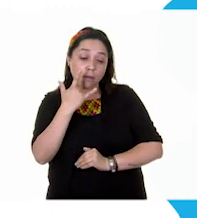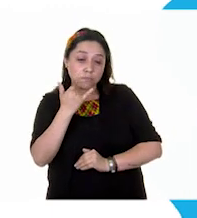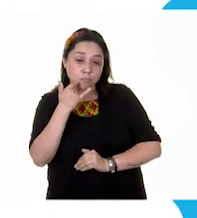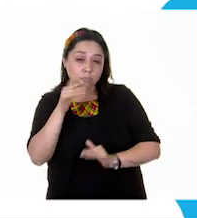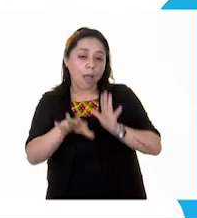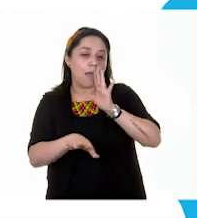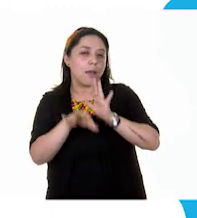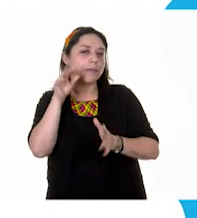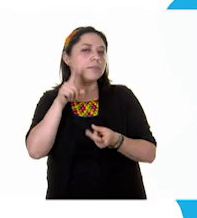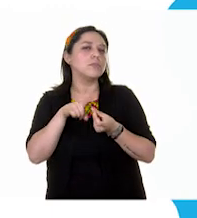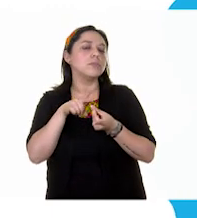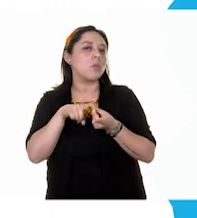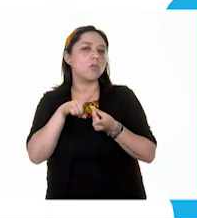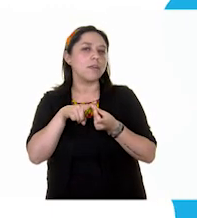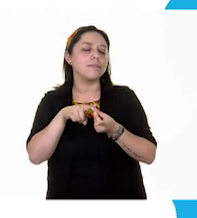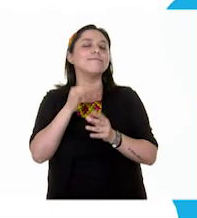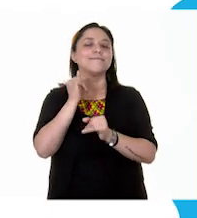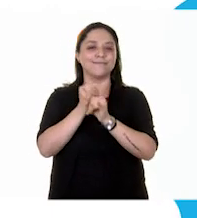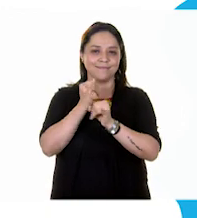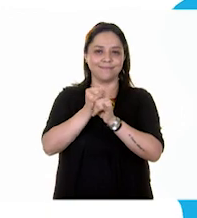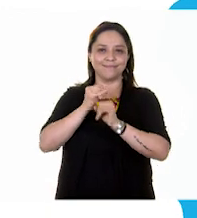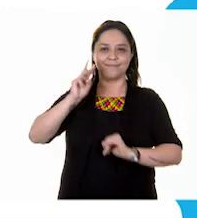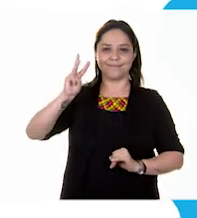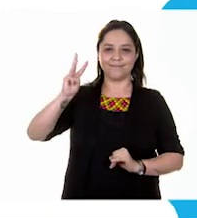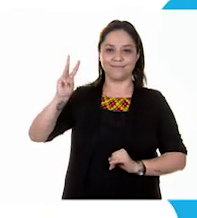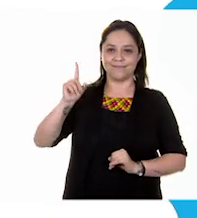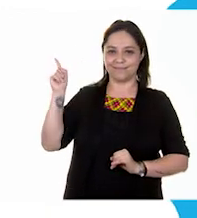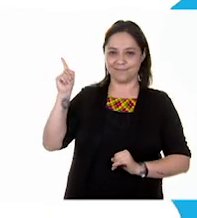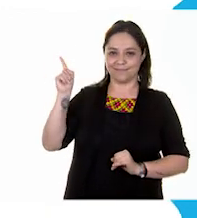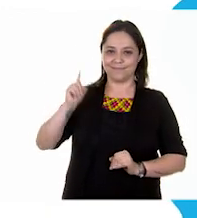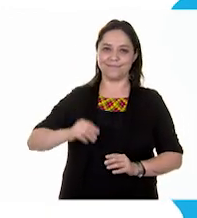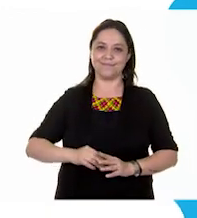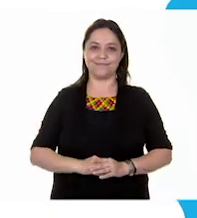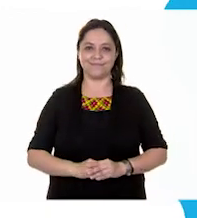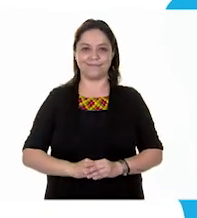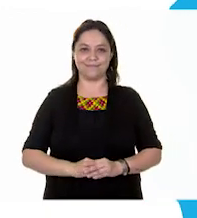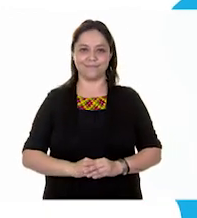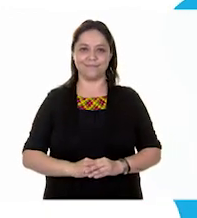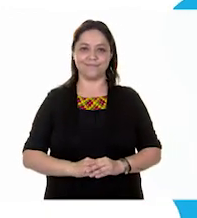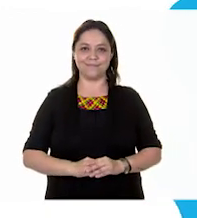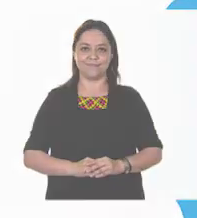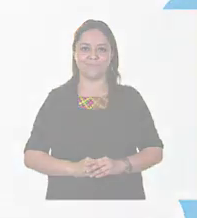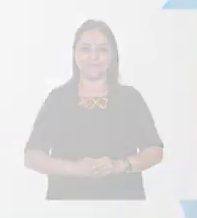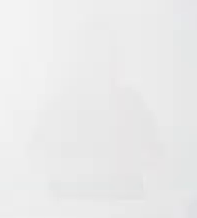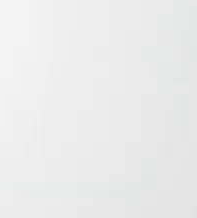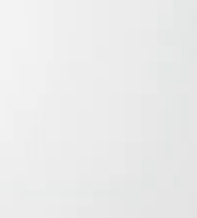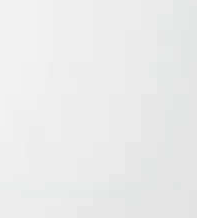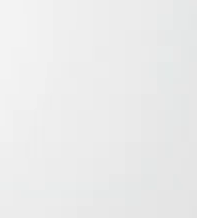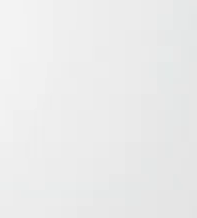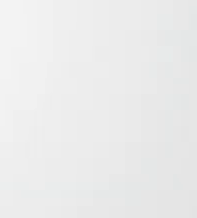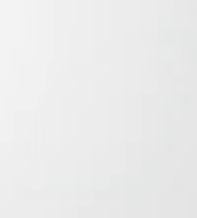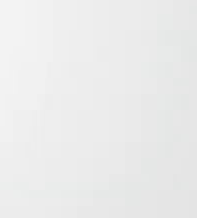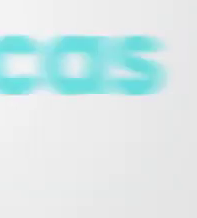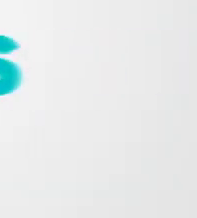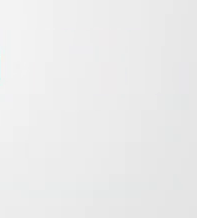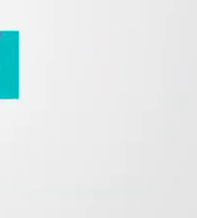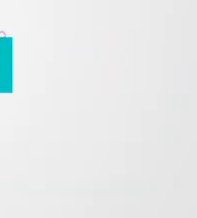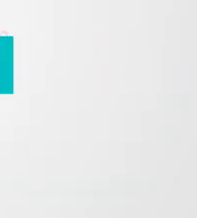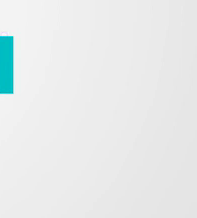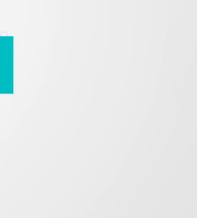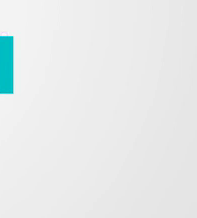los puedes encontrar en la siguiente liga. Aprende en Casa.cep.gov.mx. Aprende